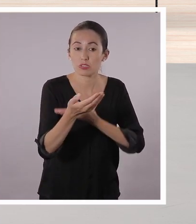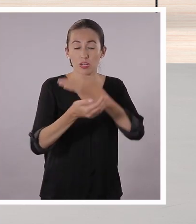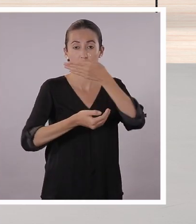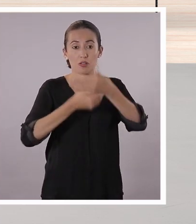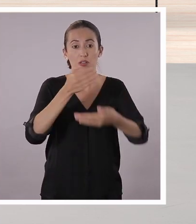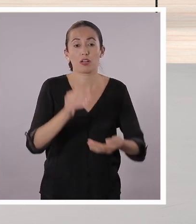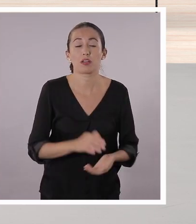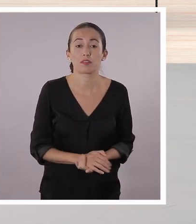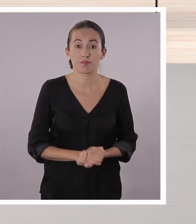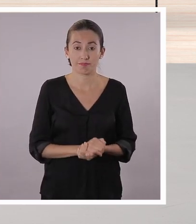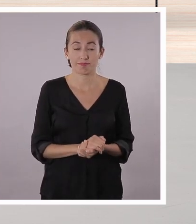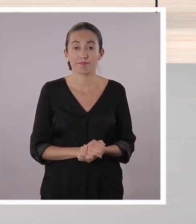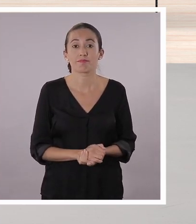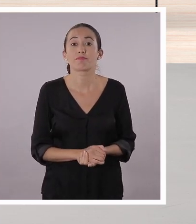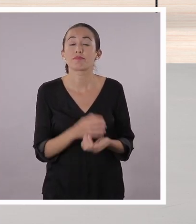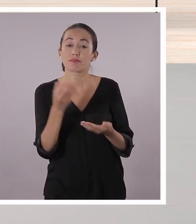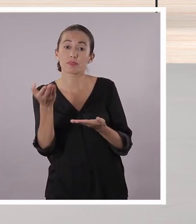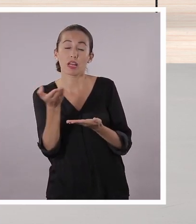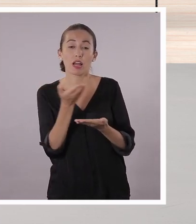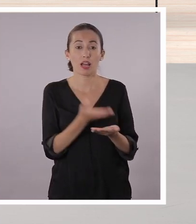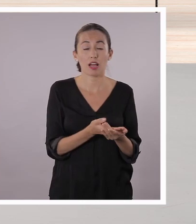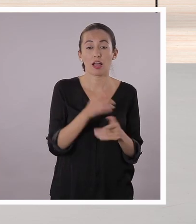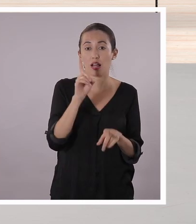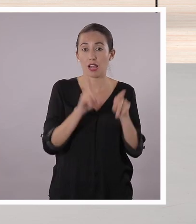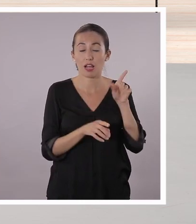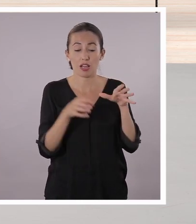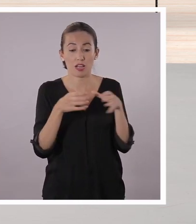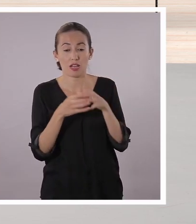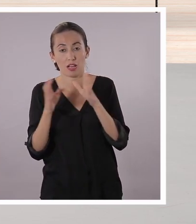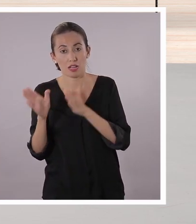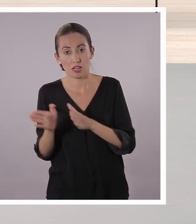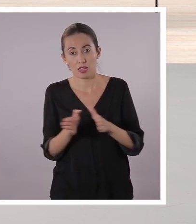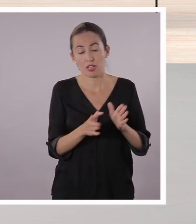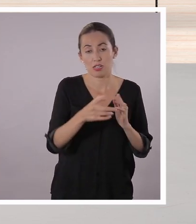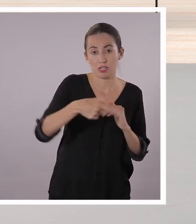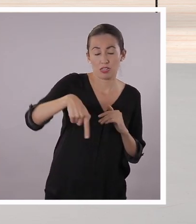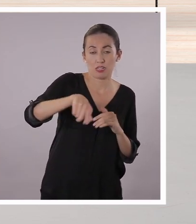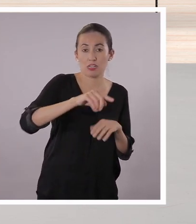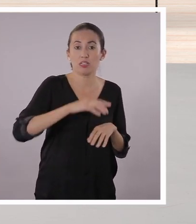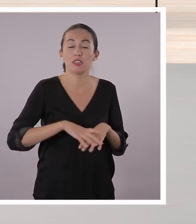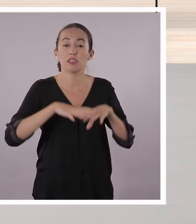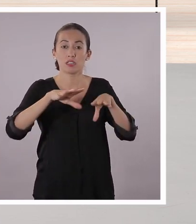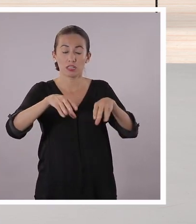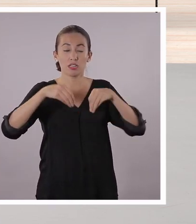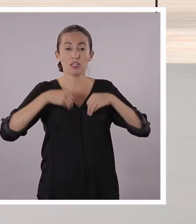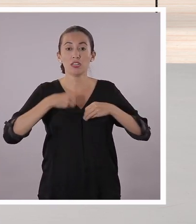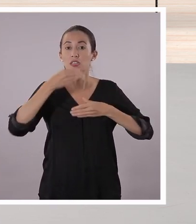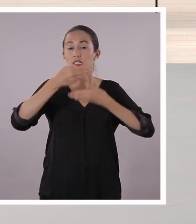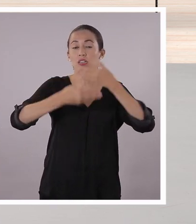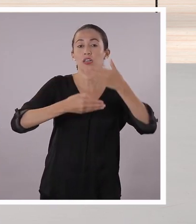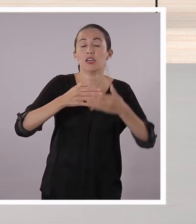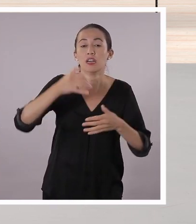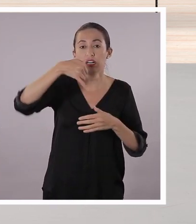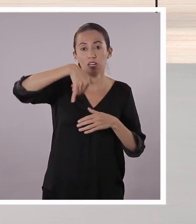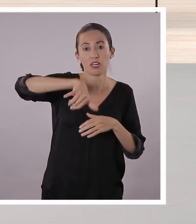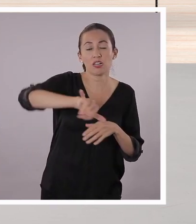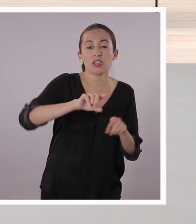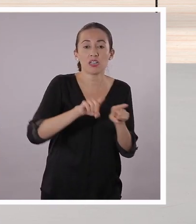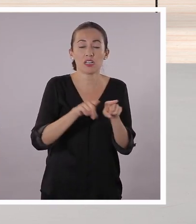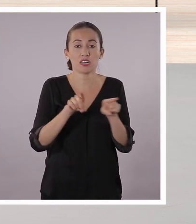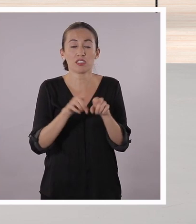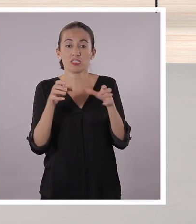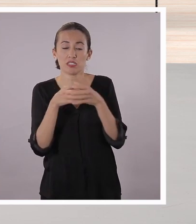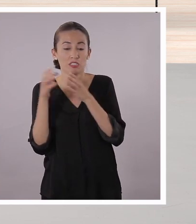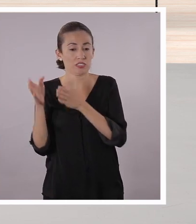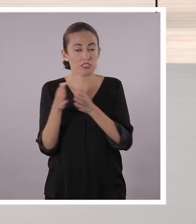a mayor cantidad de personas, que llegue a mucha gente. Sin embargo, en este medio de comunicación todavía